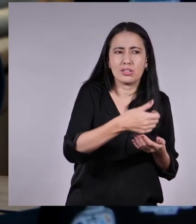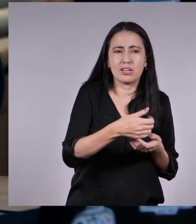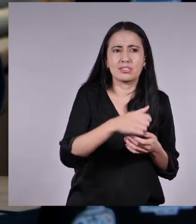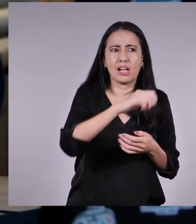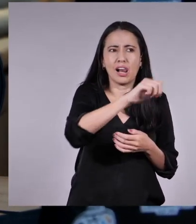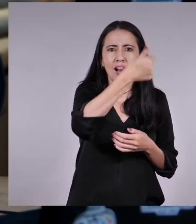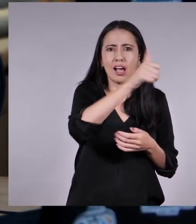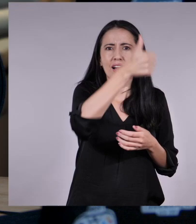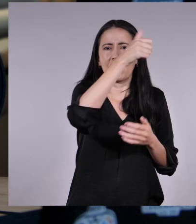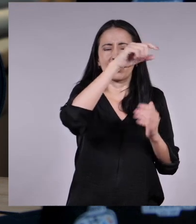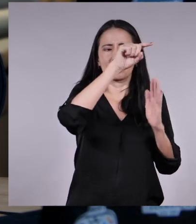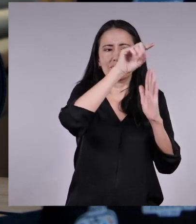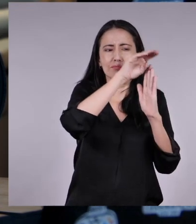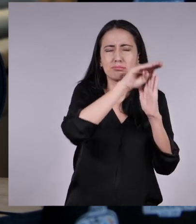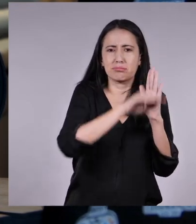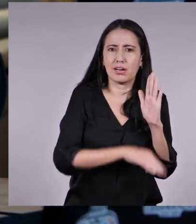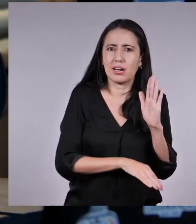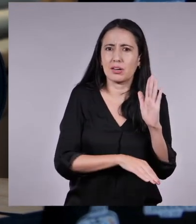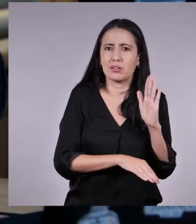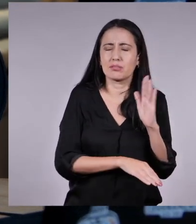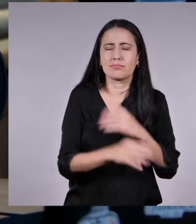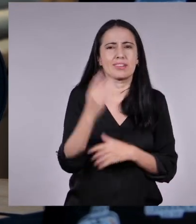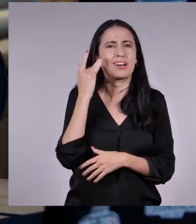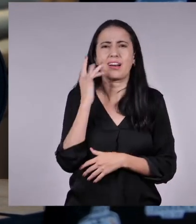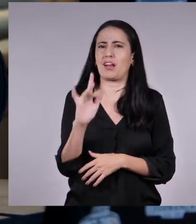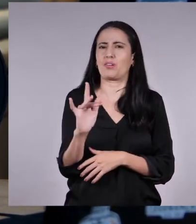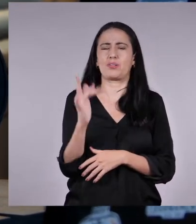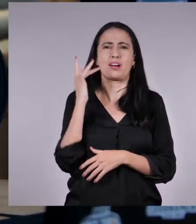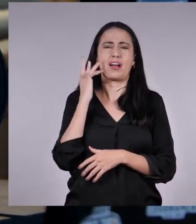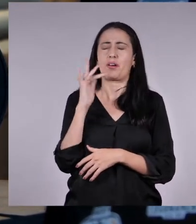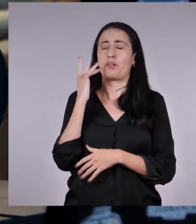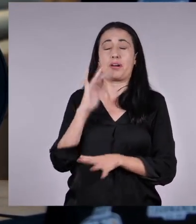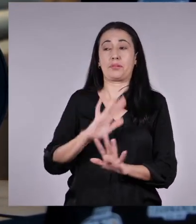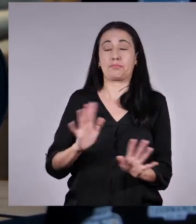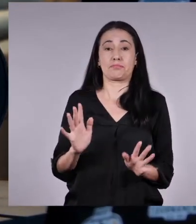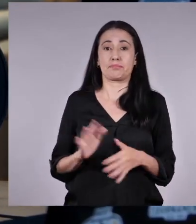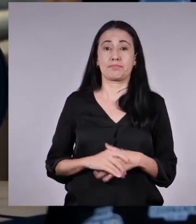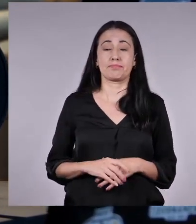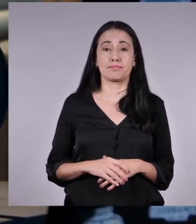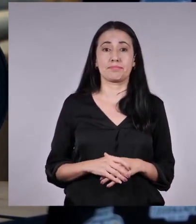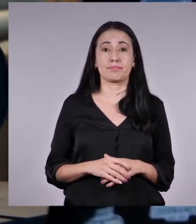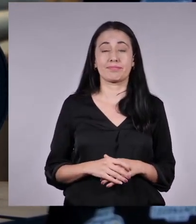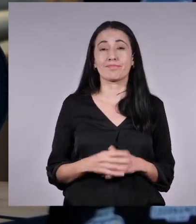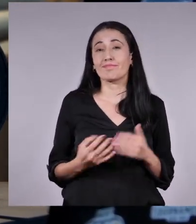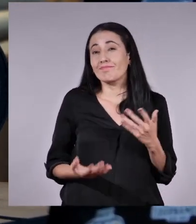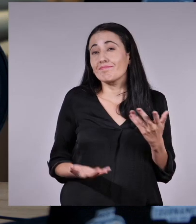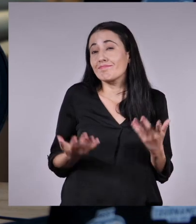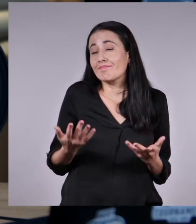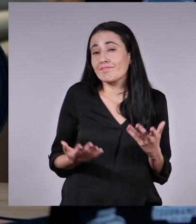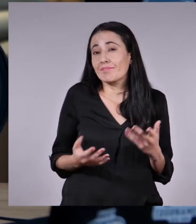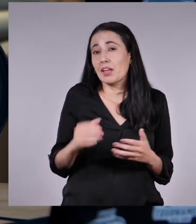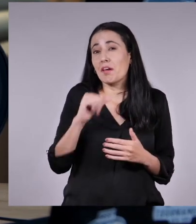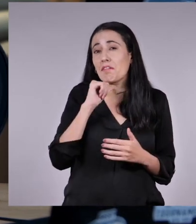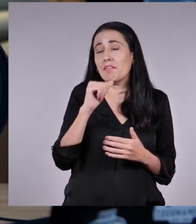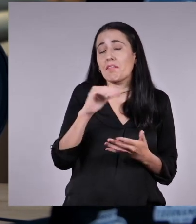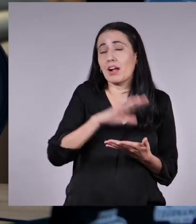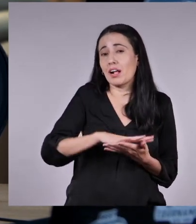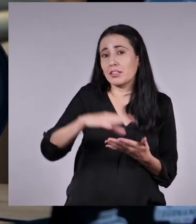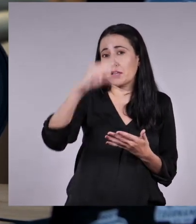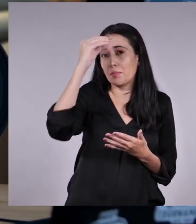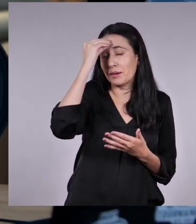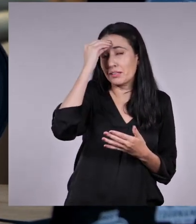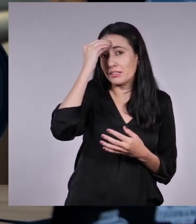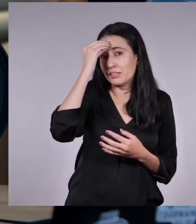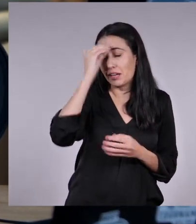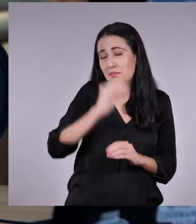se repite. Es que, ay, es raro. Pero bueno, quizás me hace falta aprender un poco más